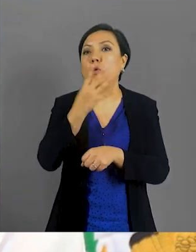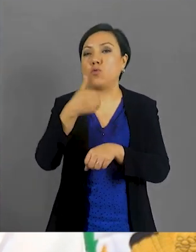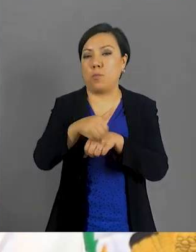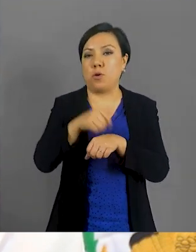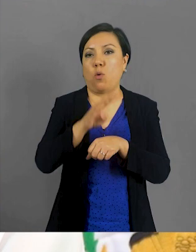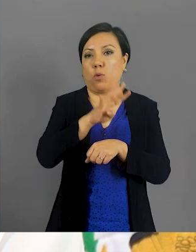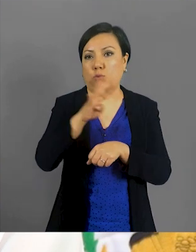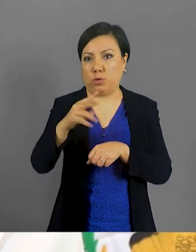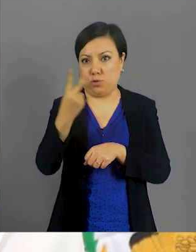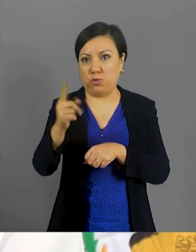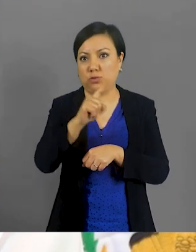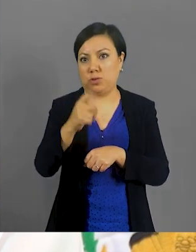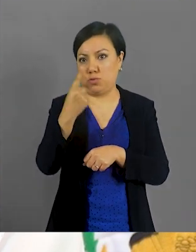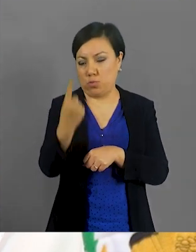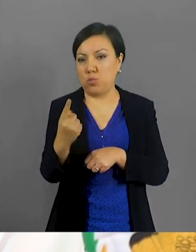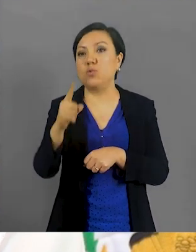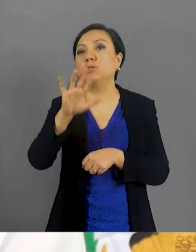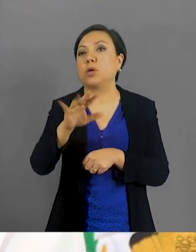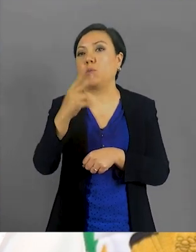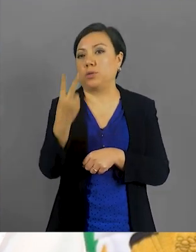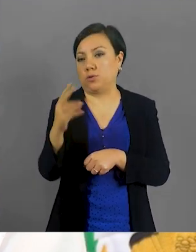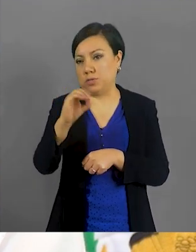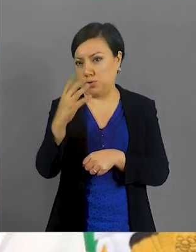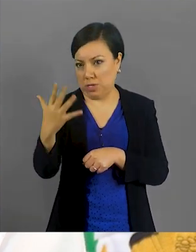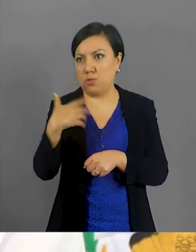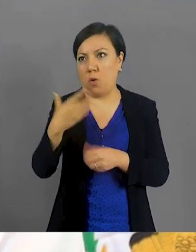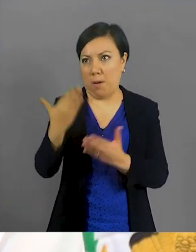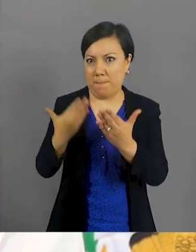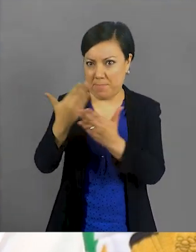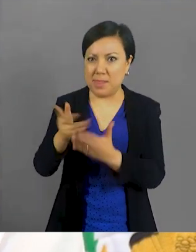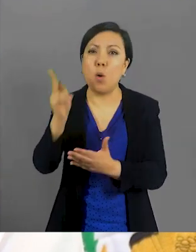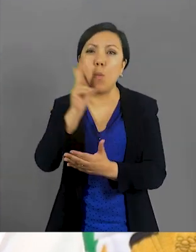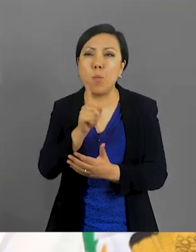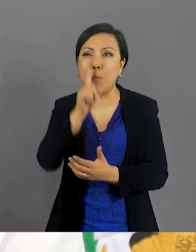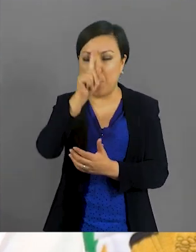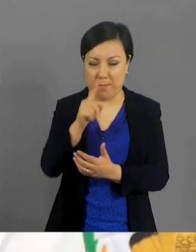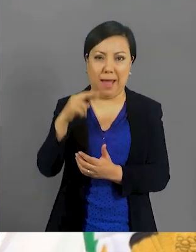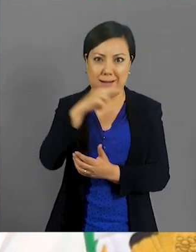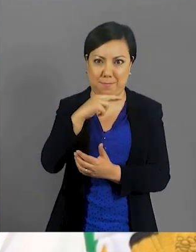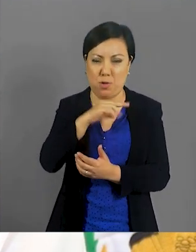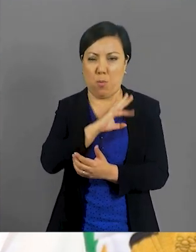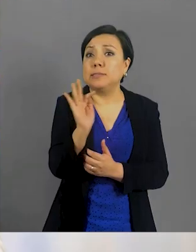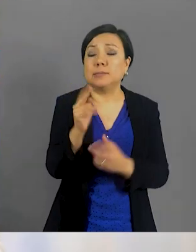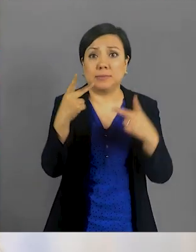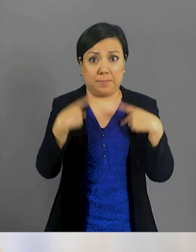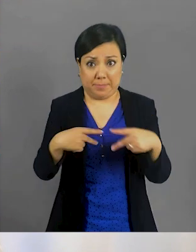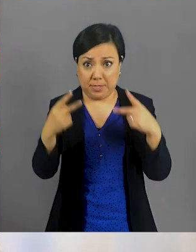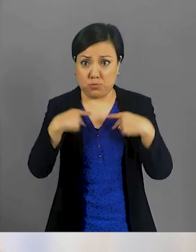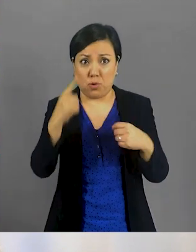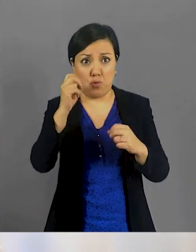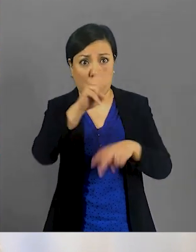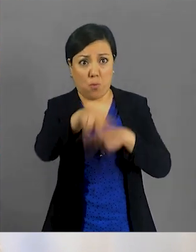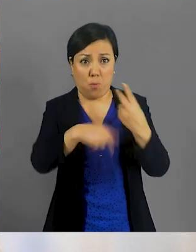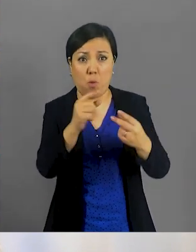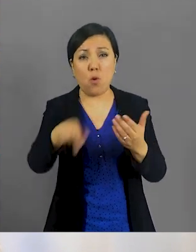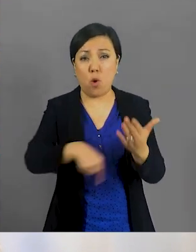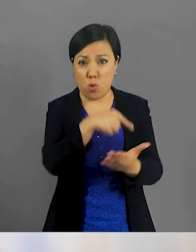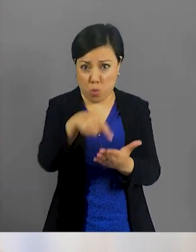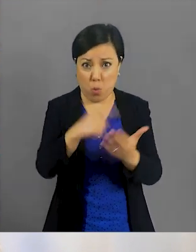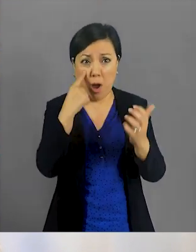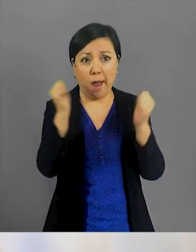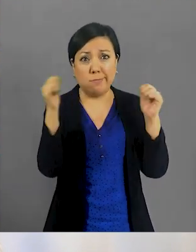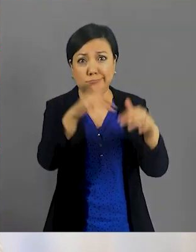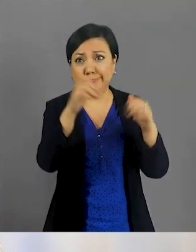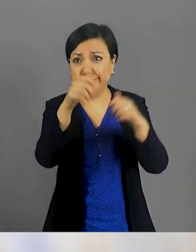COVID de gobierno del estado al teléfono 442-101-5205. Si eres de las personas que acostumbran a